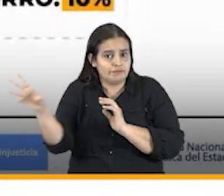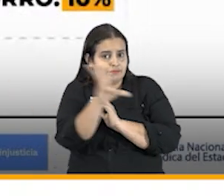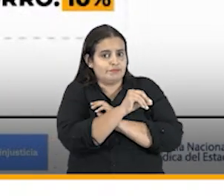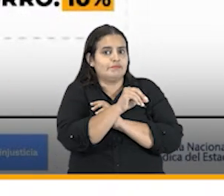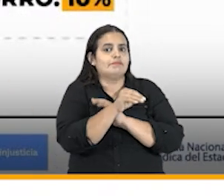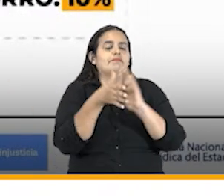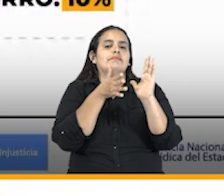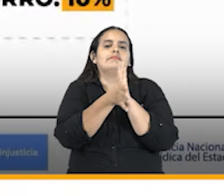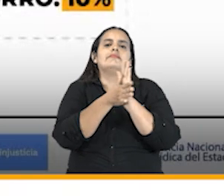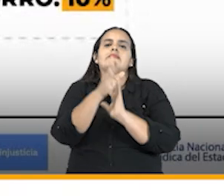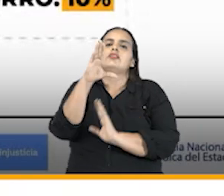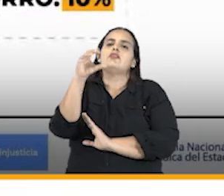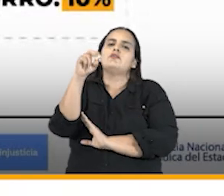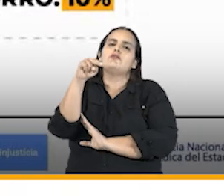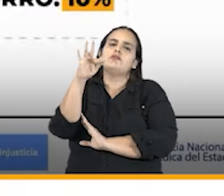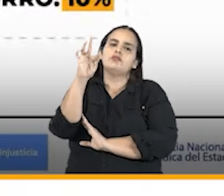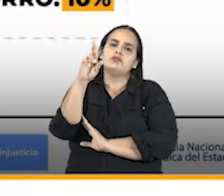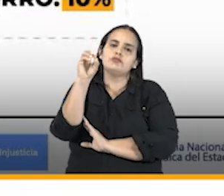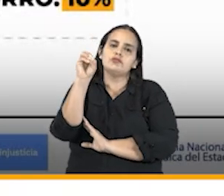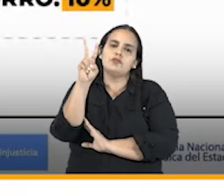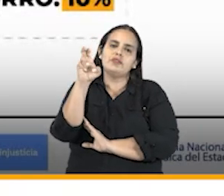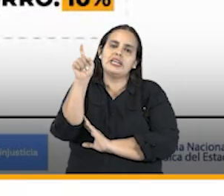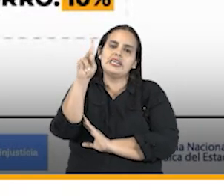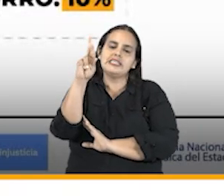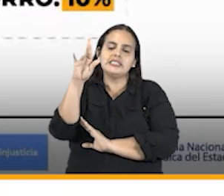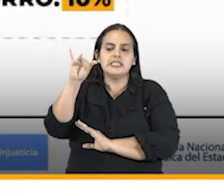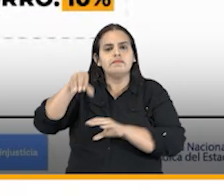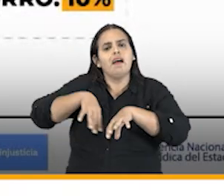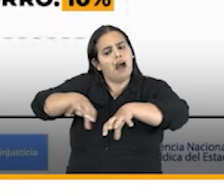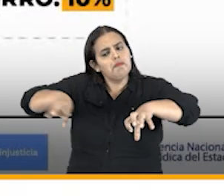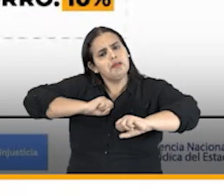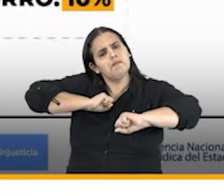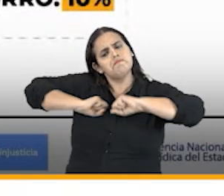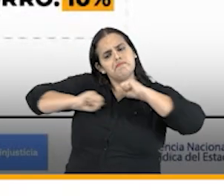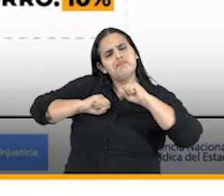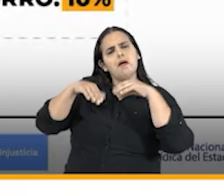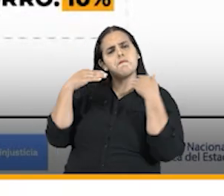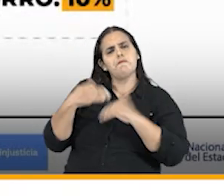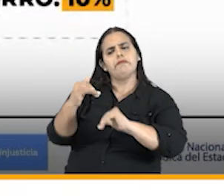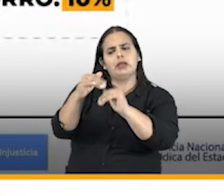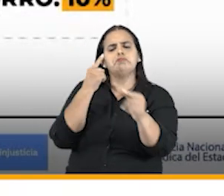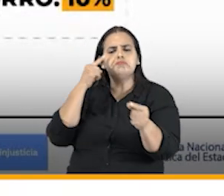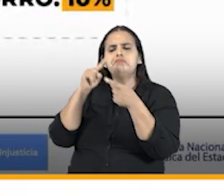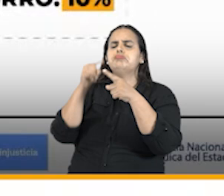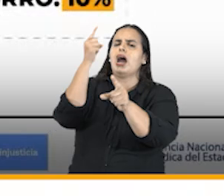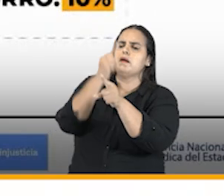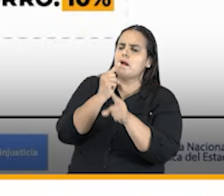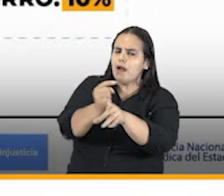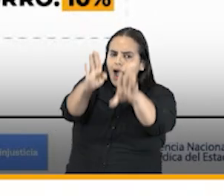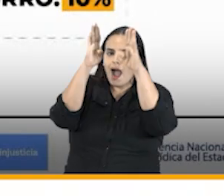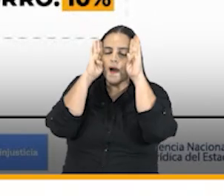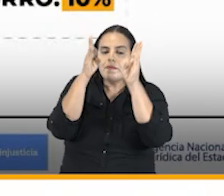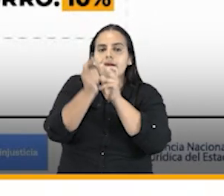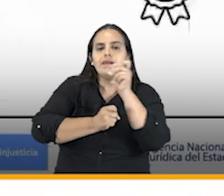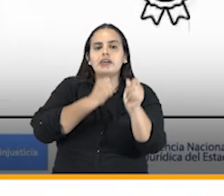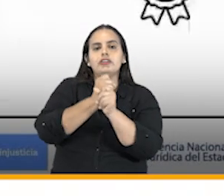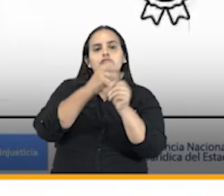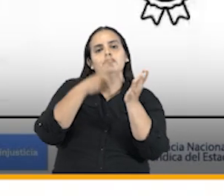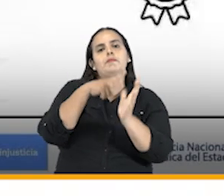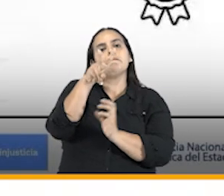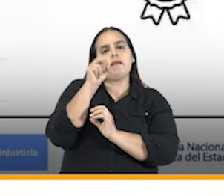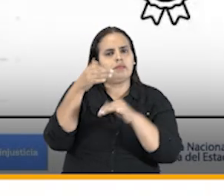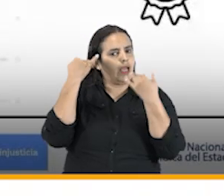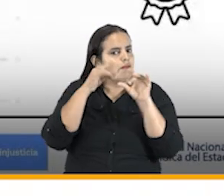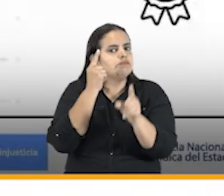controversias internacionales estuvieron activas y con fases procesales que tuvimos que cumplir y atender en el año 2020